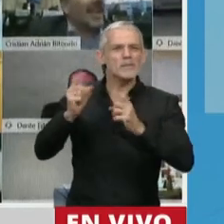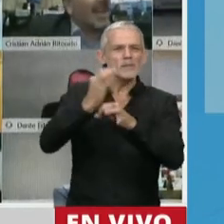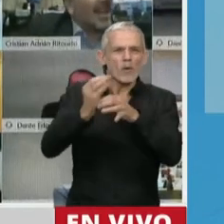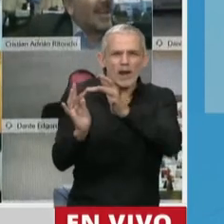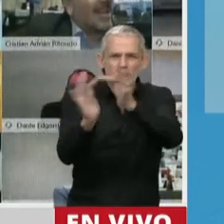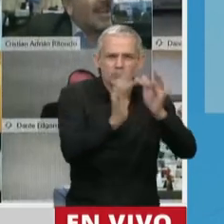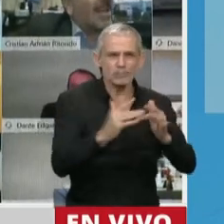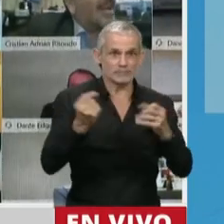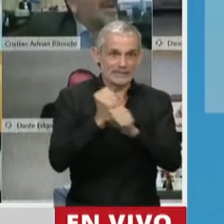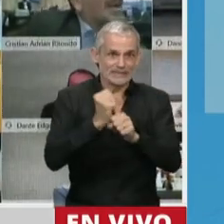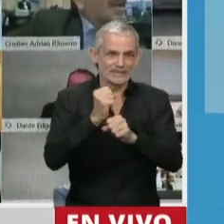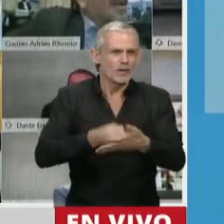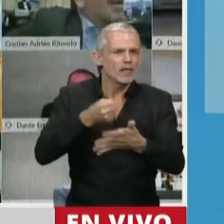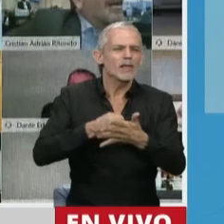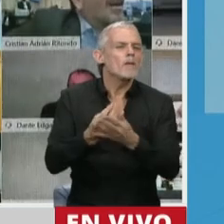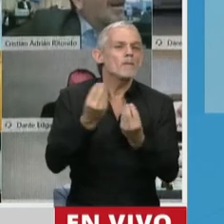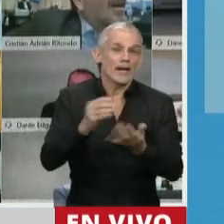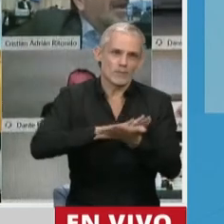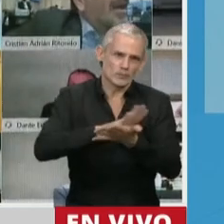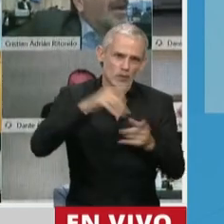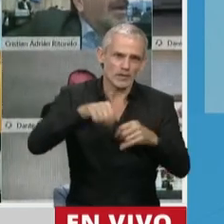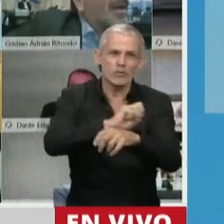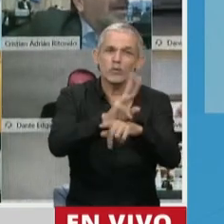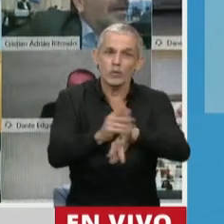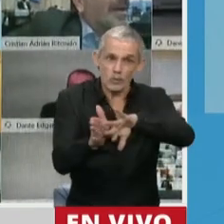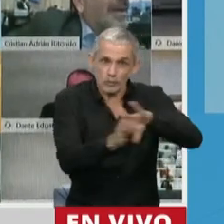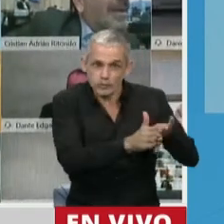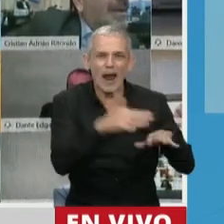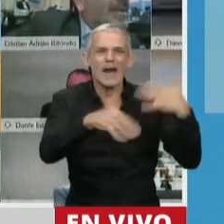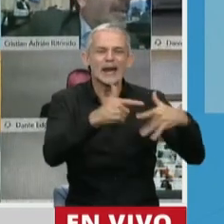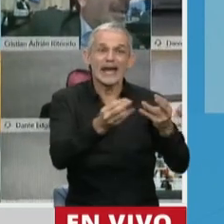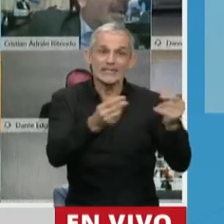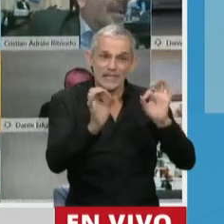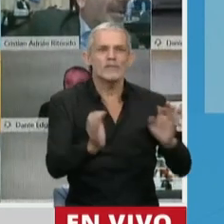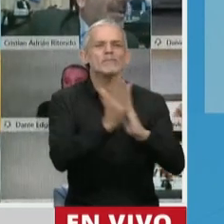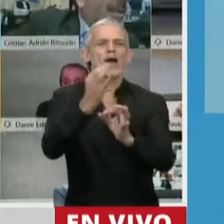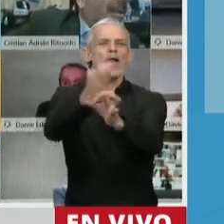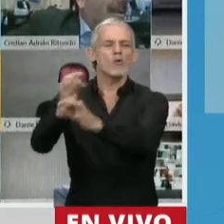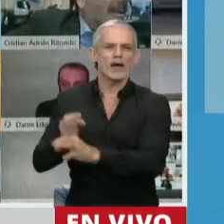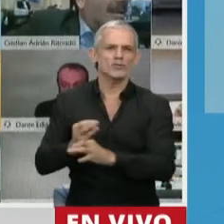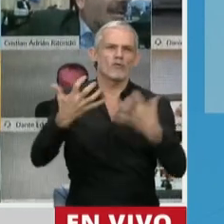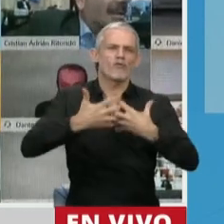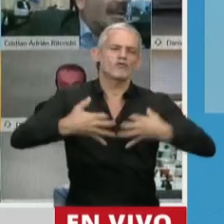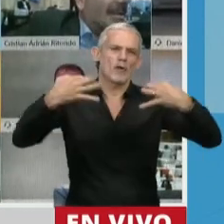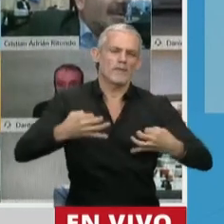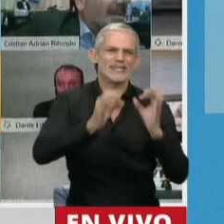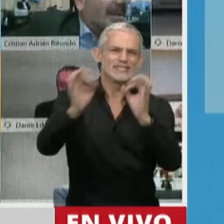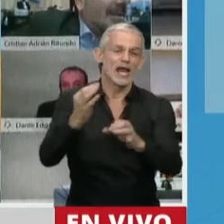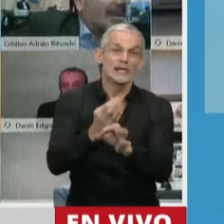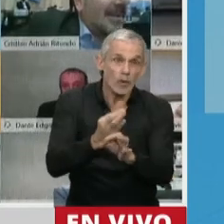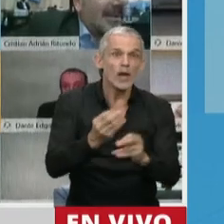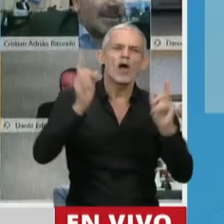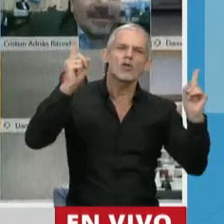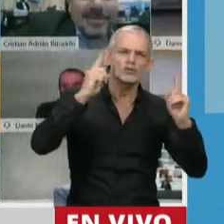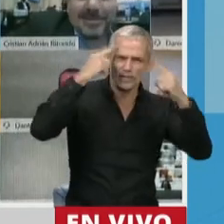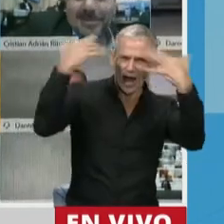trabajando para que superada este momento de excepcionalidad realmente el sistema educativo funcione, llegue a las escuelas, los docentes